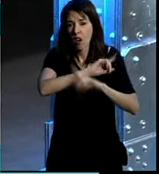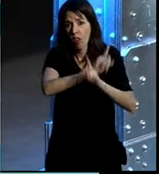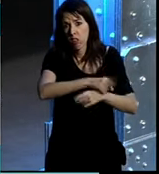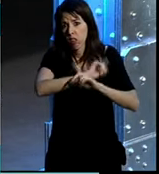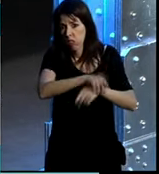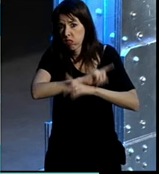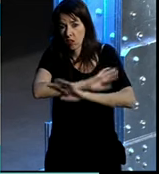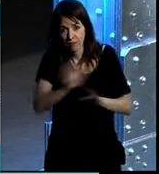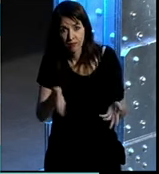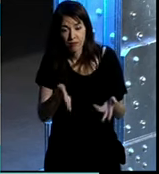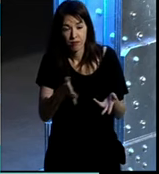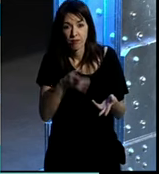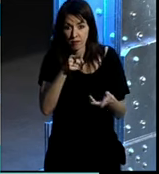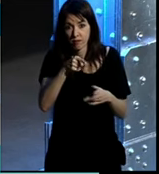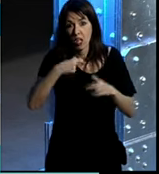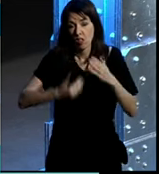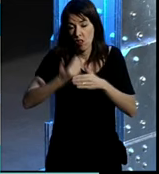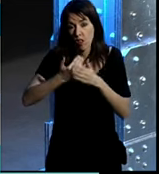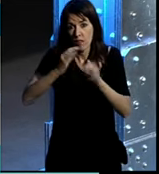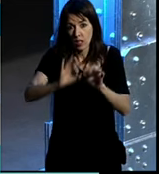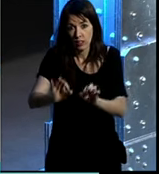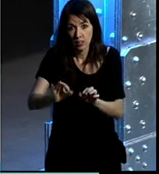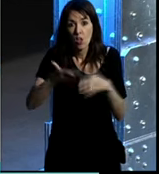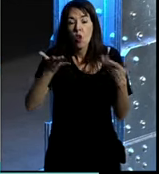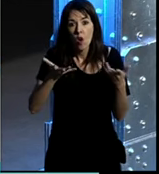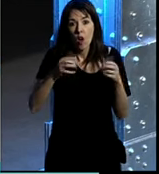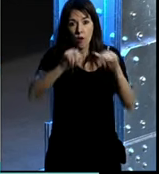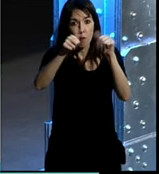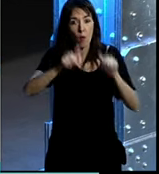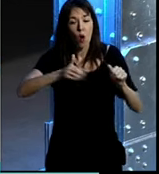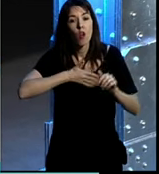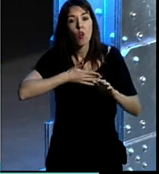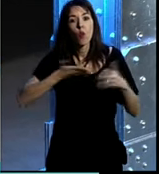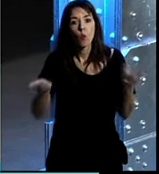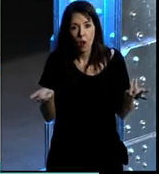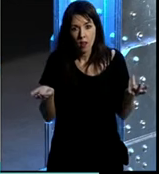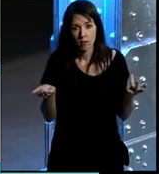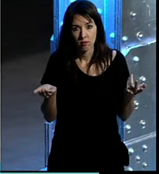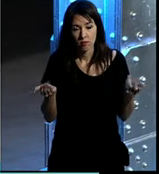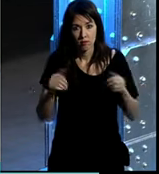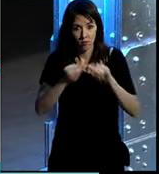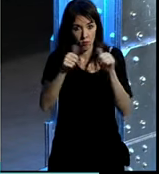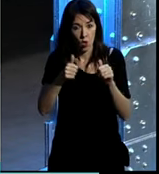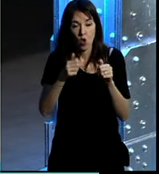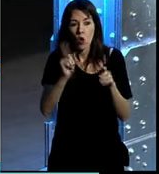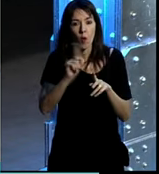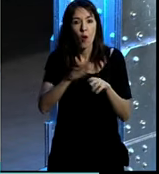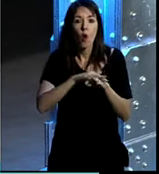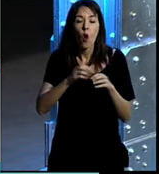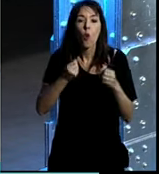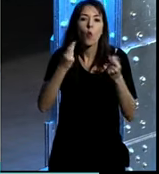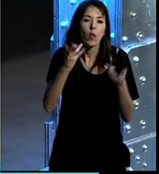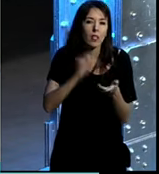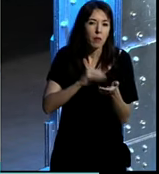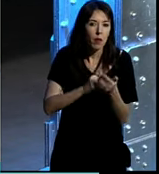capaces de resolverlo este es el día a día de lo que nos encontramos y cuál es nuestro modelo pues nuestro modelo o cuántas mejor dicho cuántas de esas tenemos